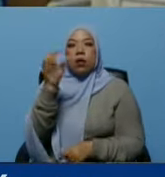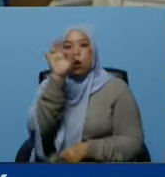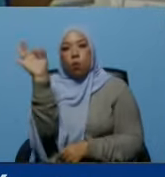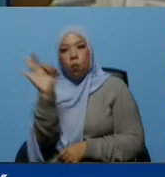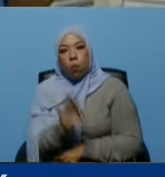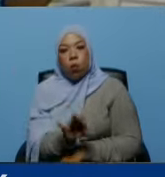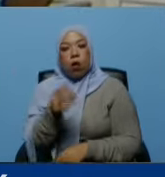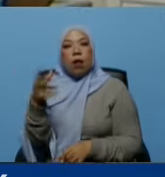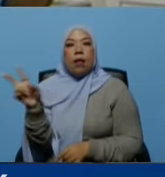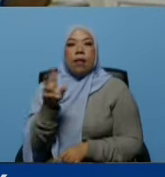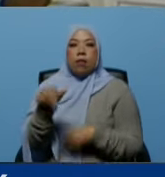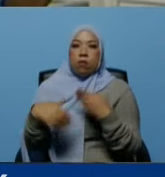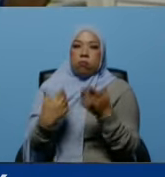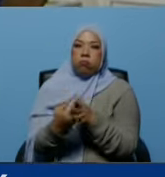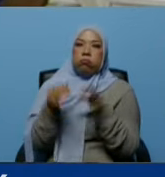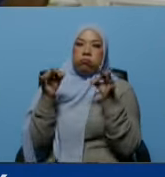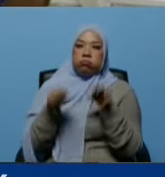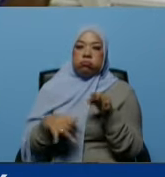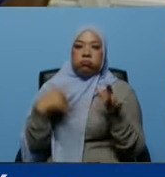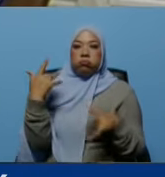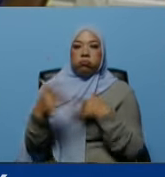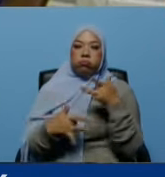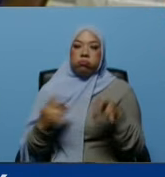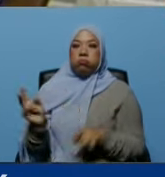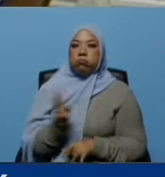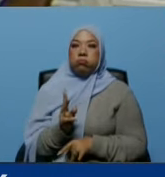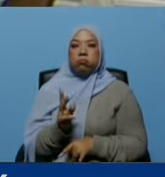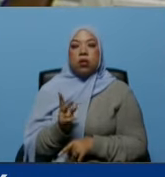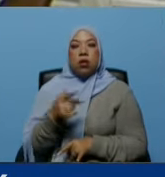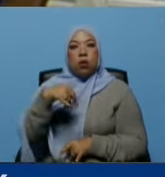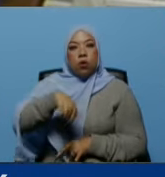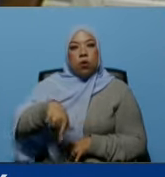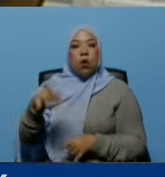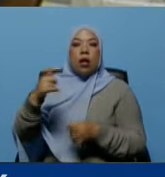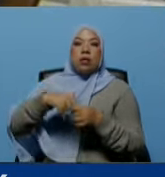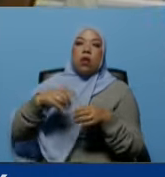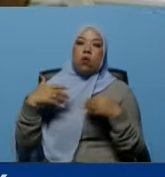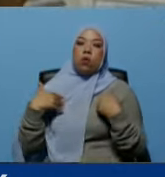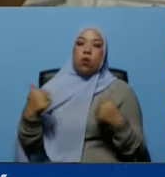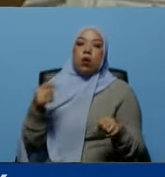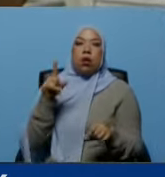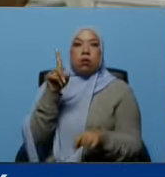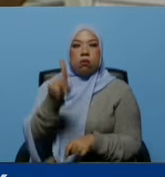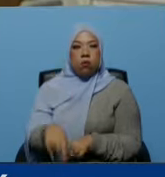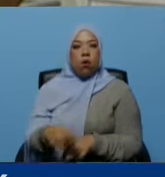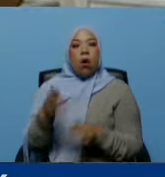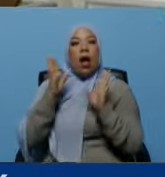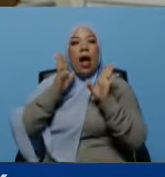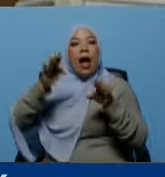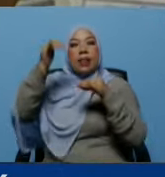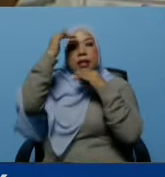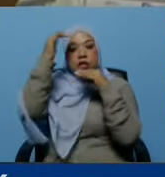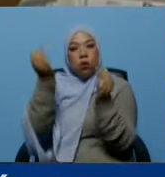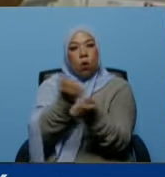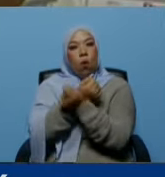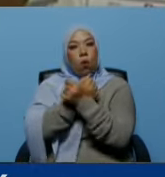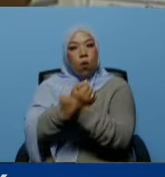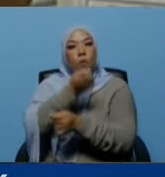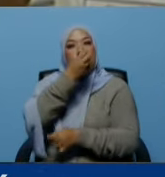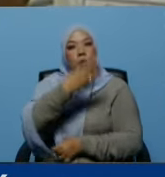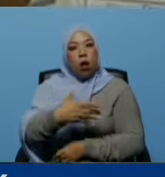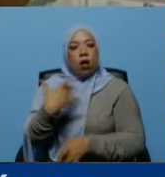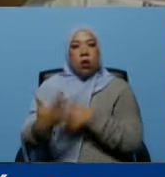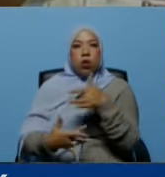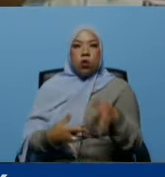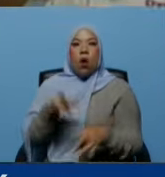son del BNAPP la que se hemos realizado en este centro y además una atención con amor y calidad con